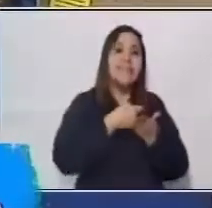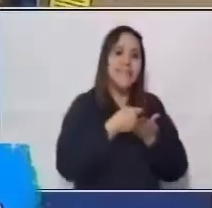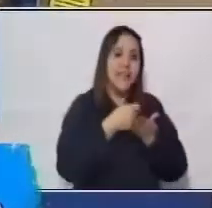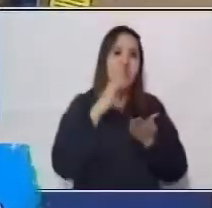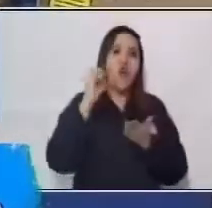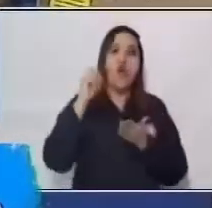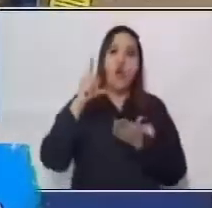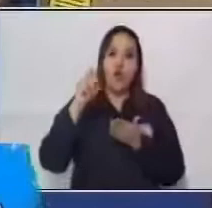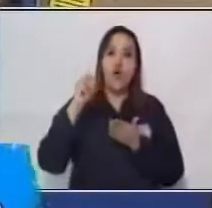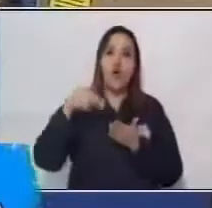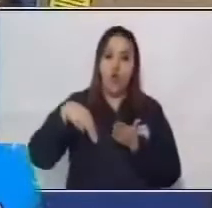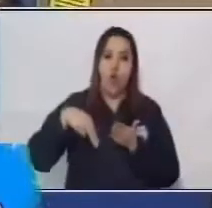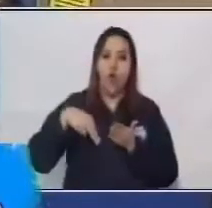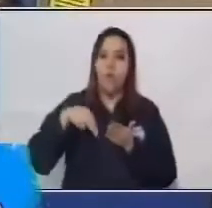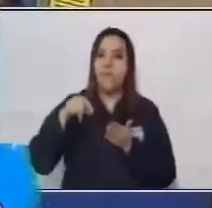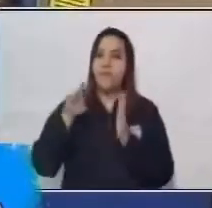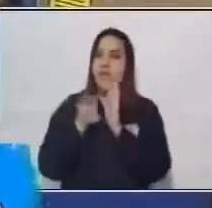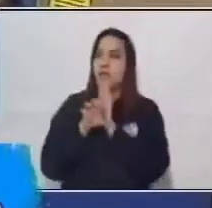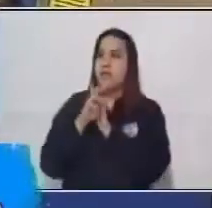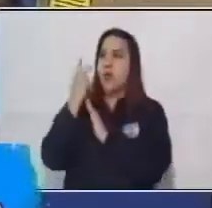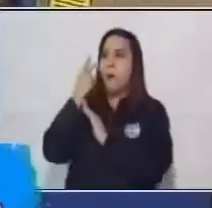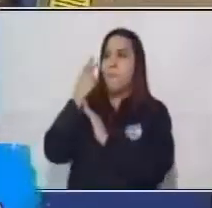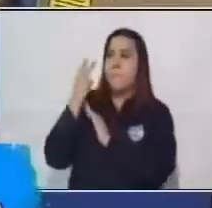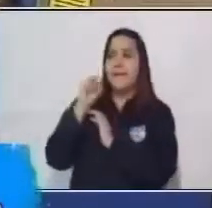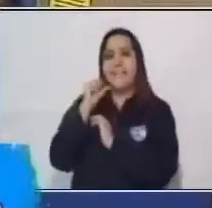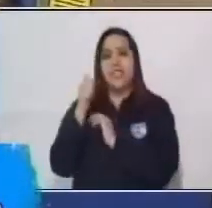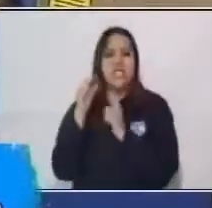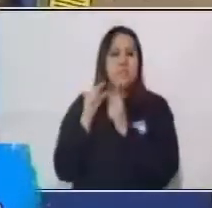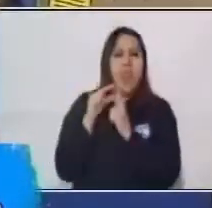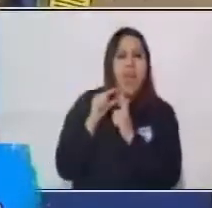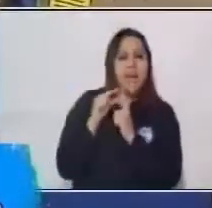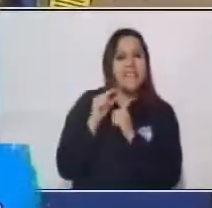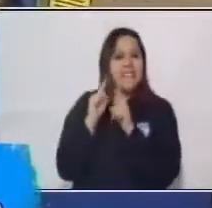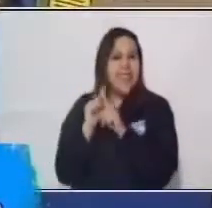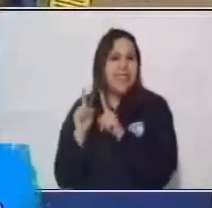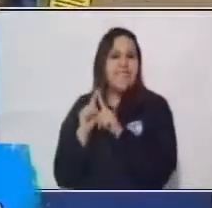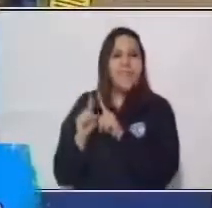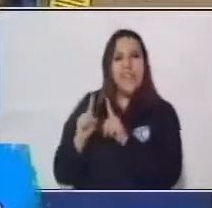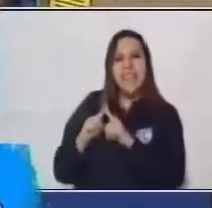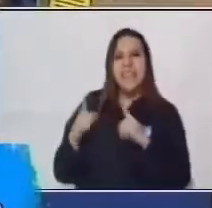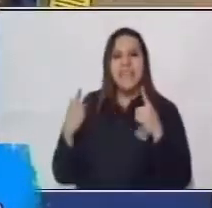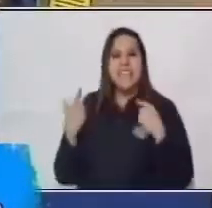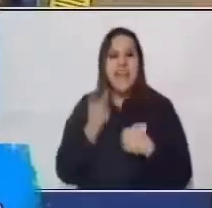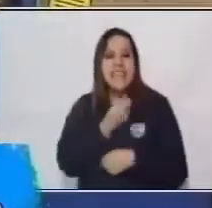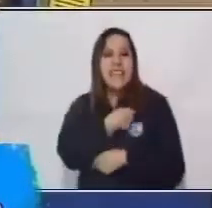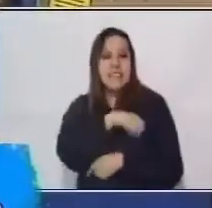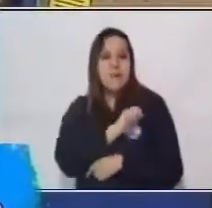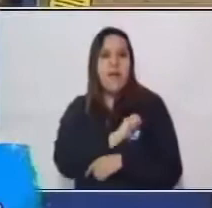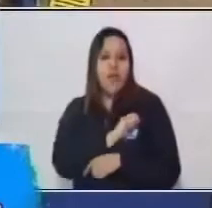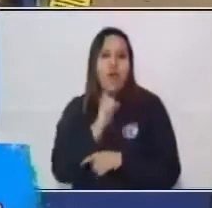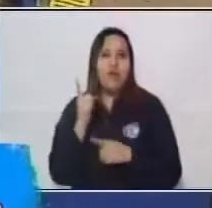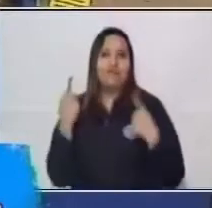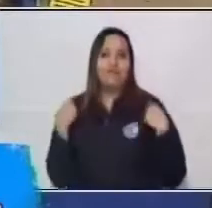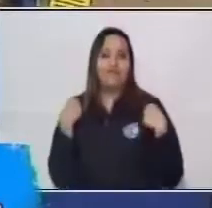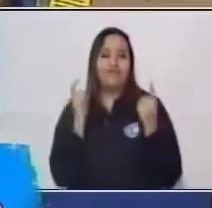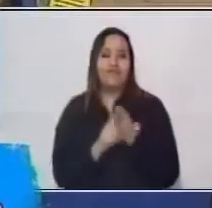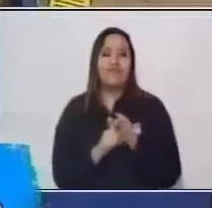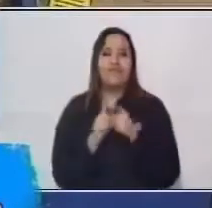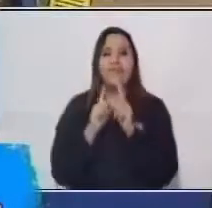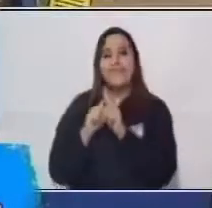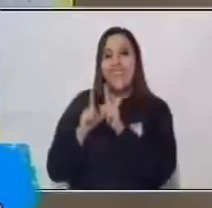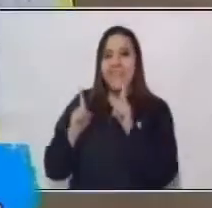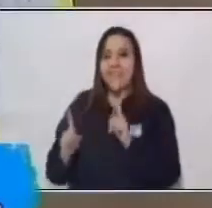llevan V, otras palabras parecen diferentes, se les agrega una C día, se les agrega una Eñe,